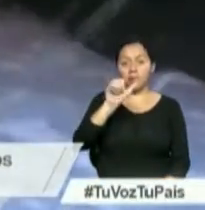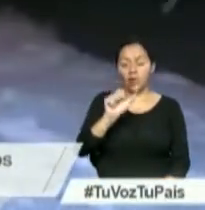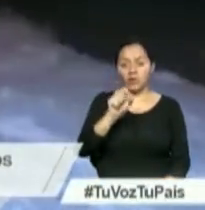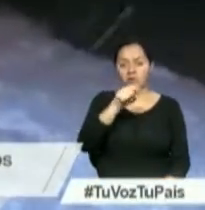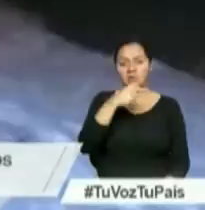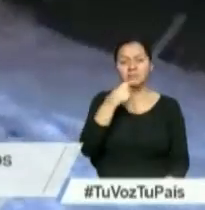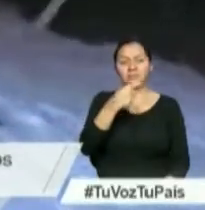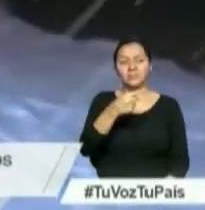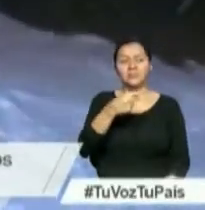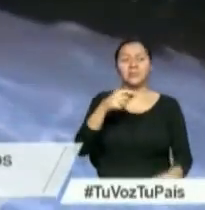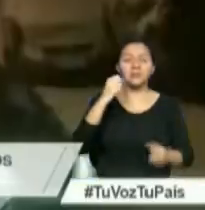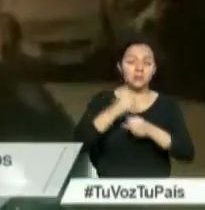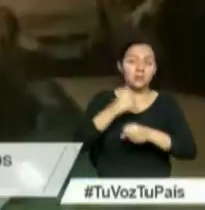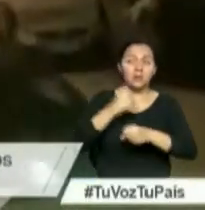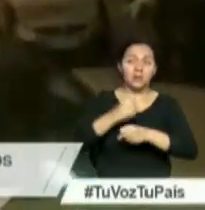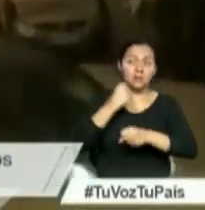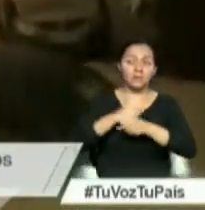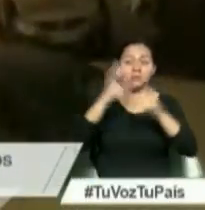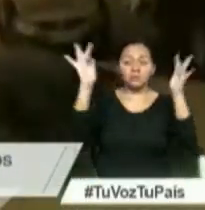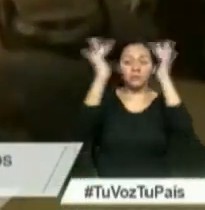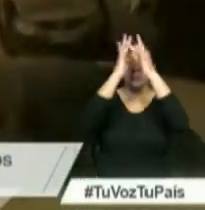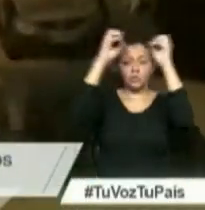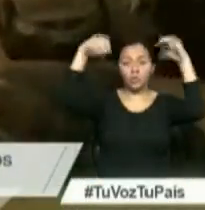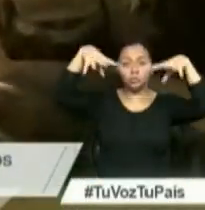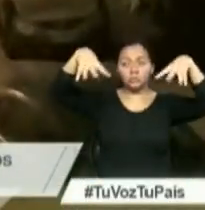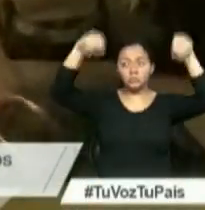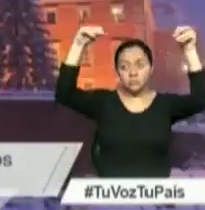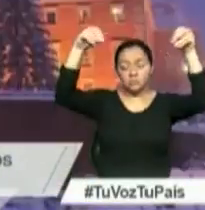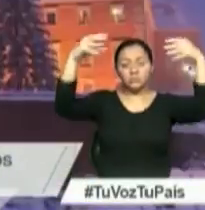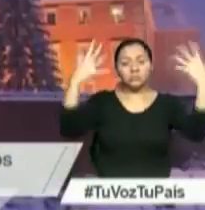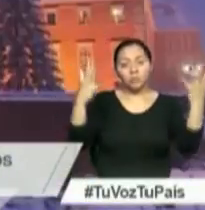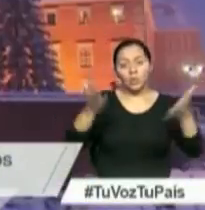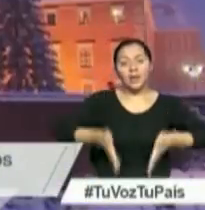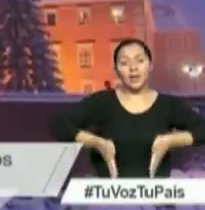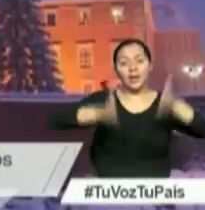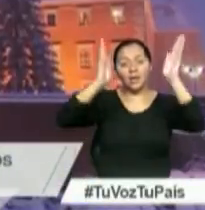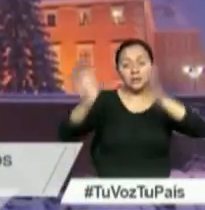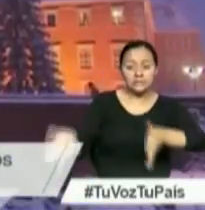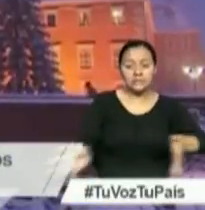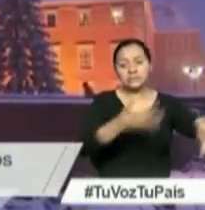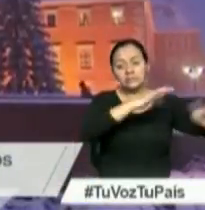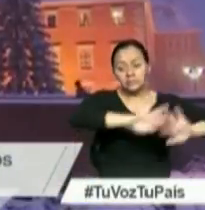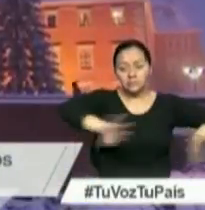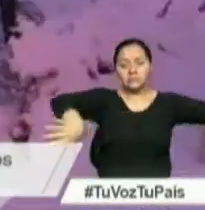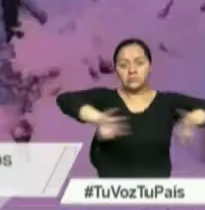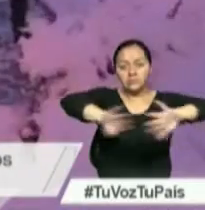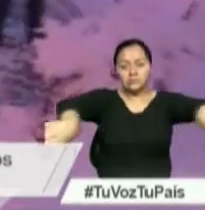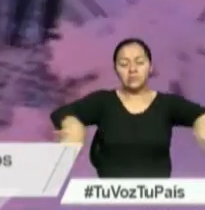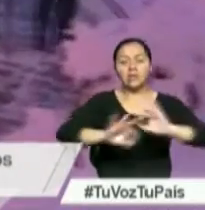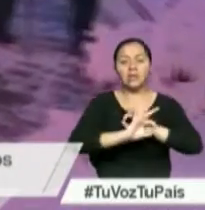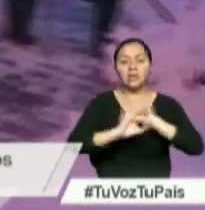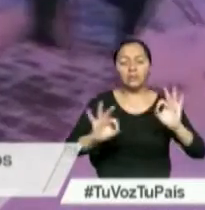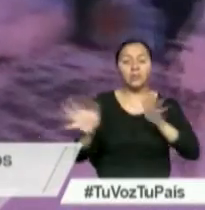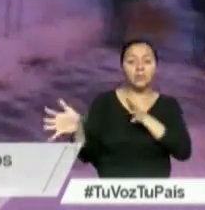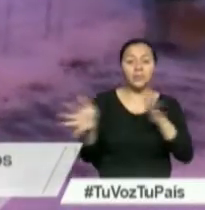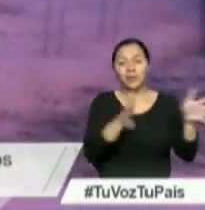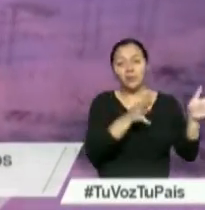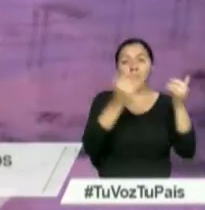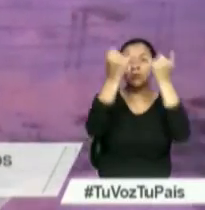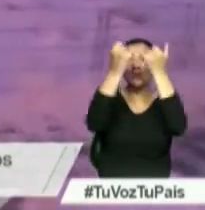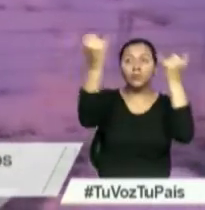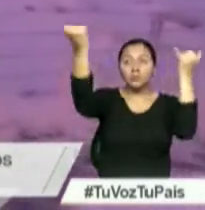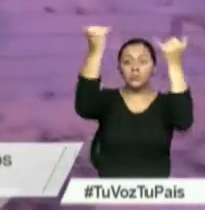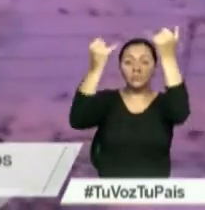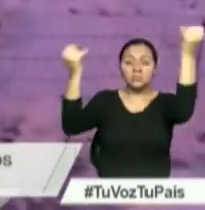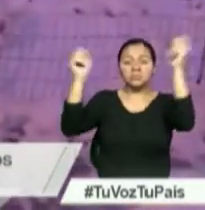devolver la electricidad a unos 180.000 hogares y desbloquear carreteras y vías férreas después de que las fuertes nevadas y vientos destruyeran líneas eléctricas y